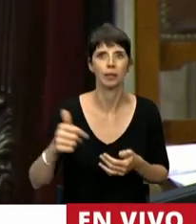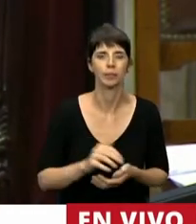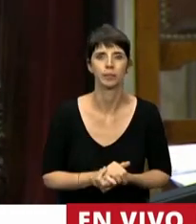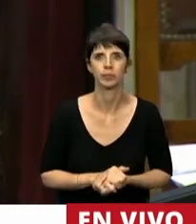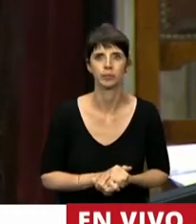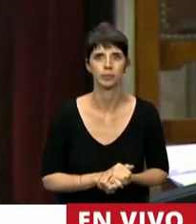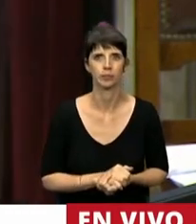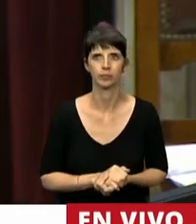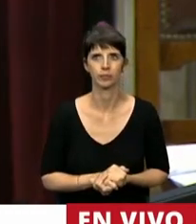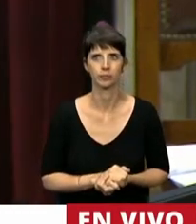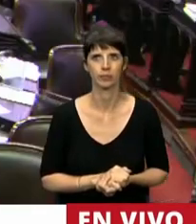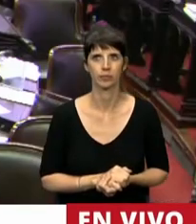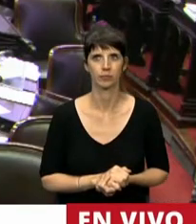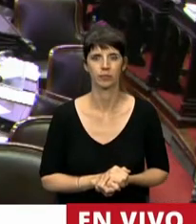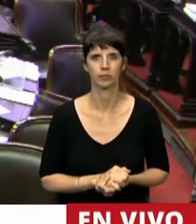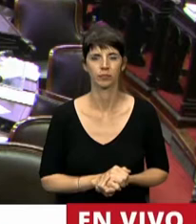Gracias,